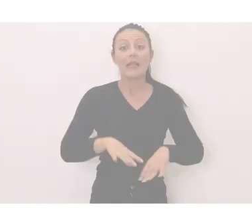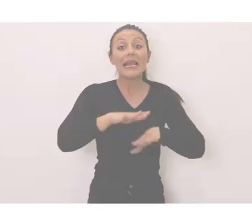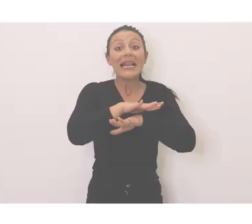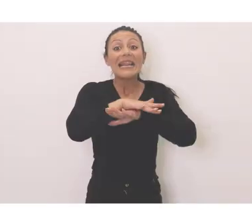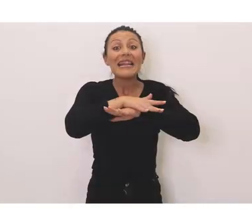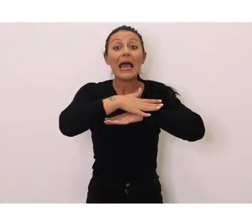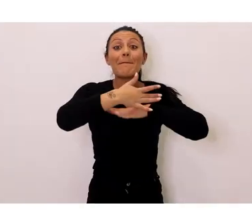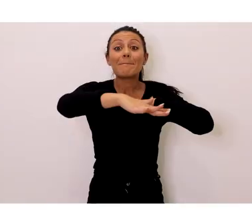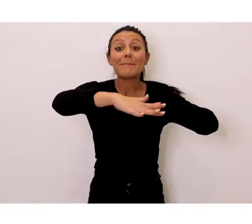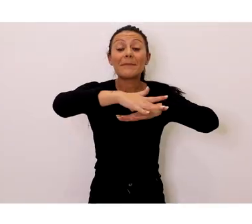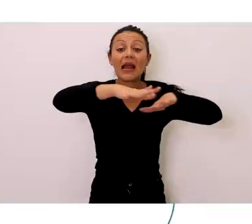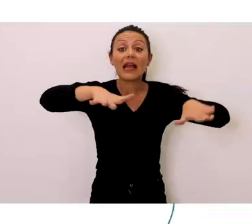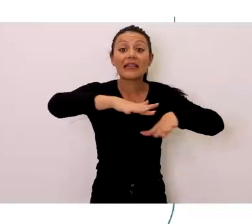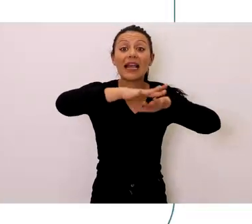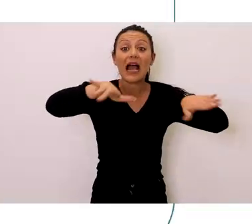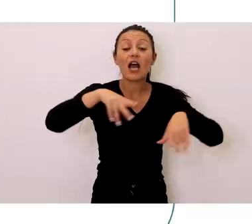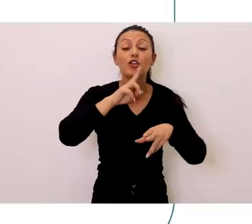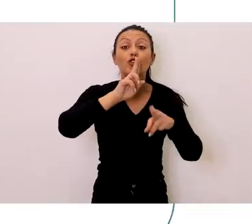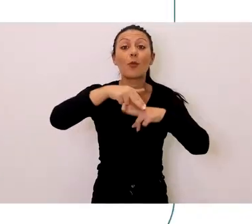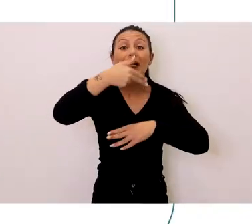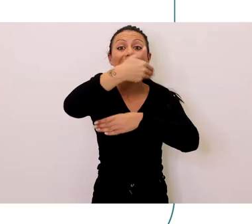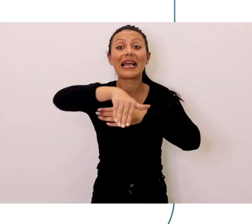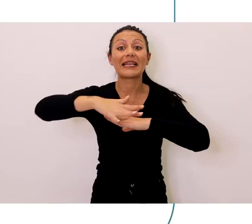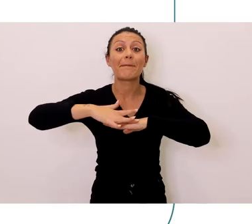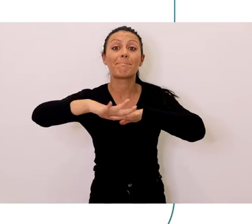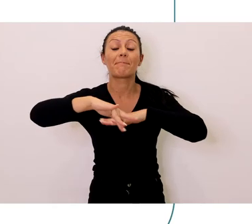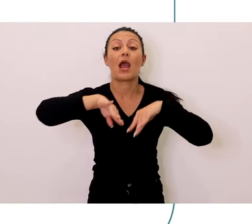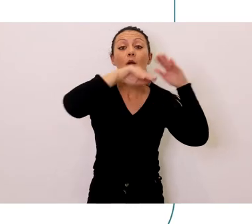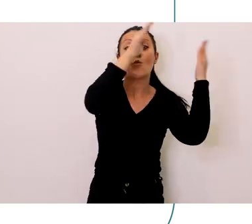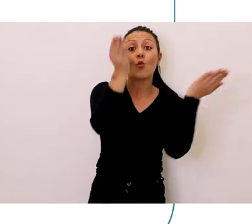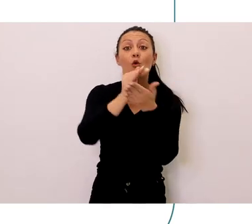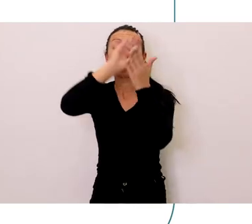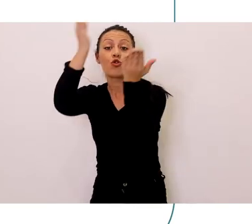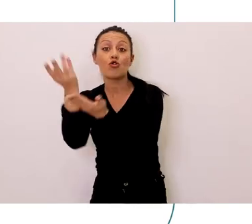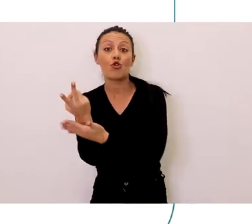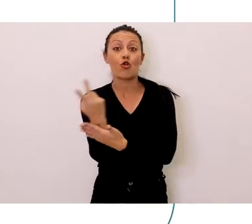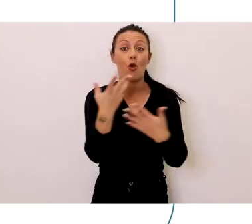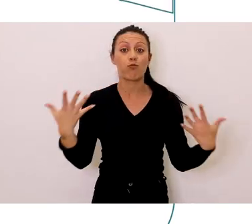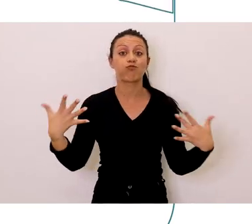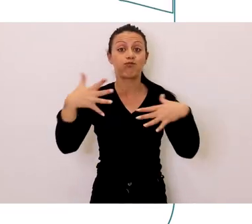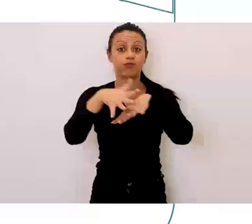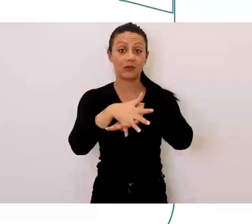La playa de la calle y del mar era dos mundos en uno. Era playa y era calle.